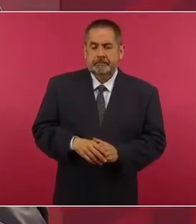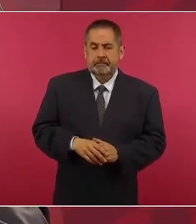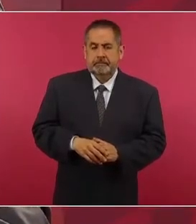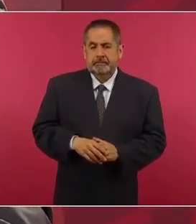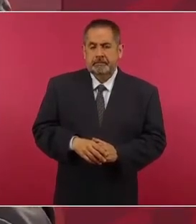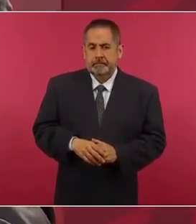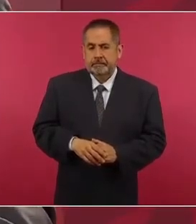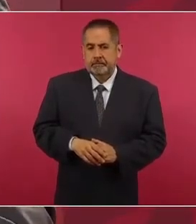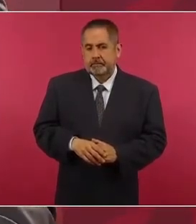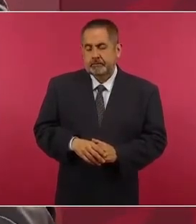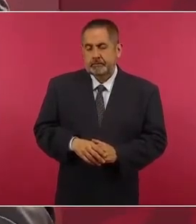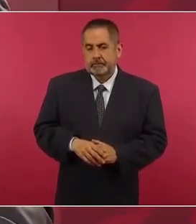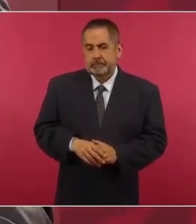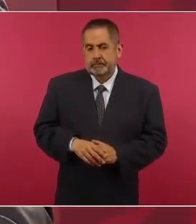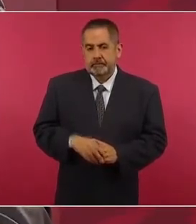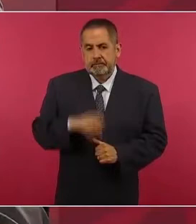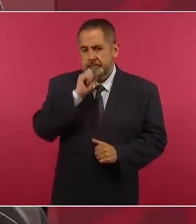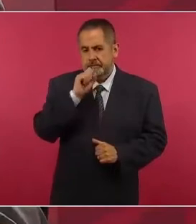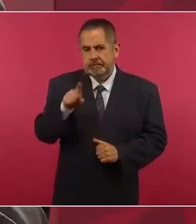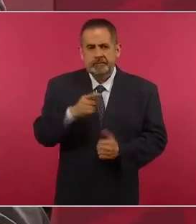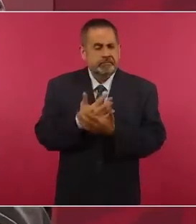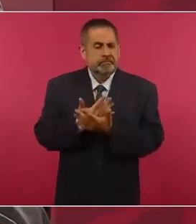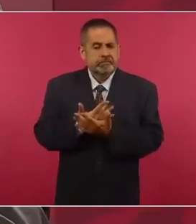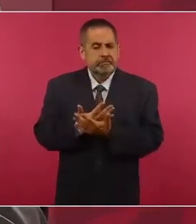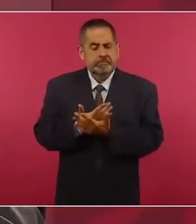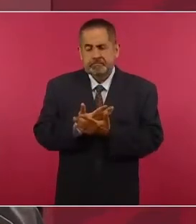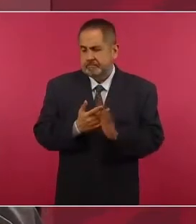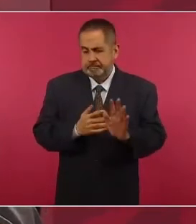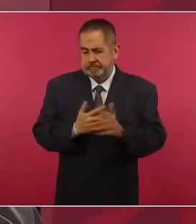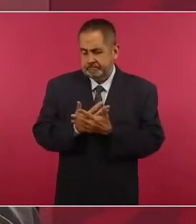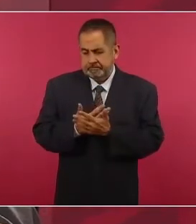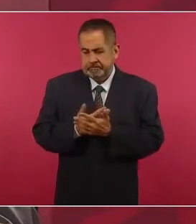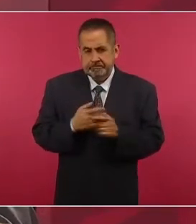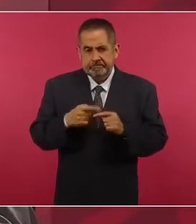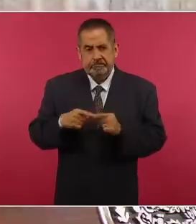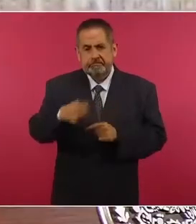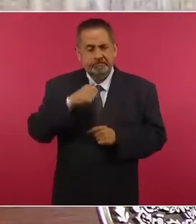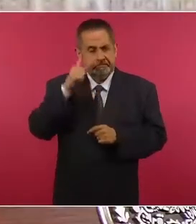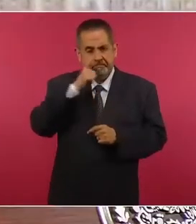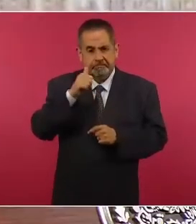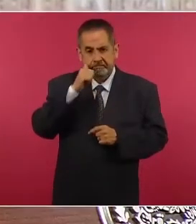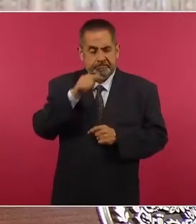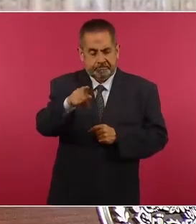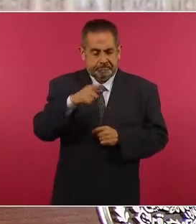Y vamos a esperar siempre, hemos estado